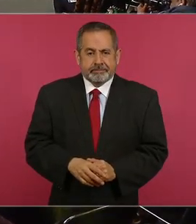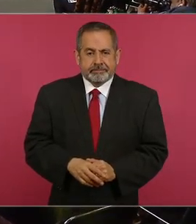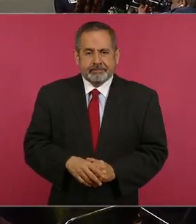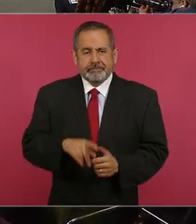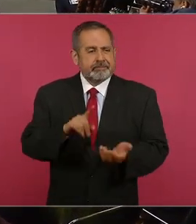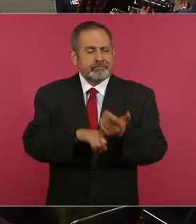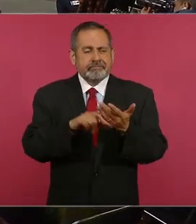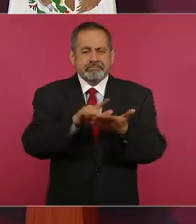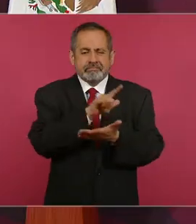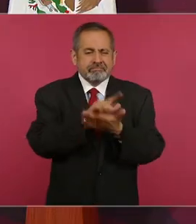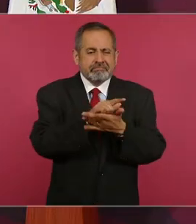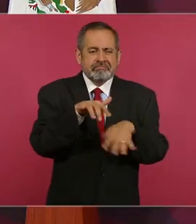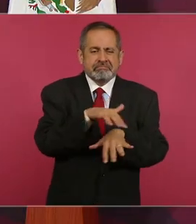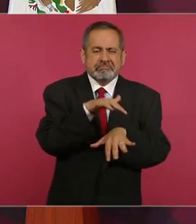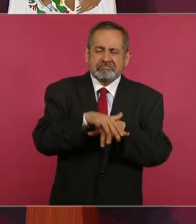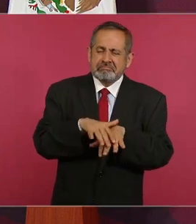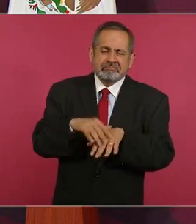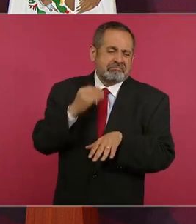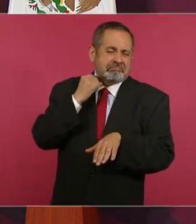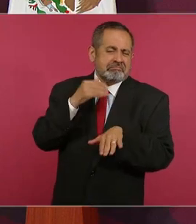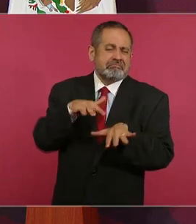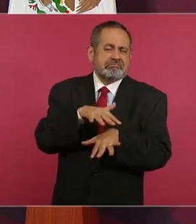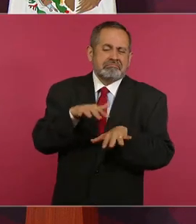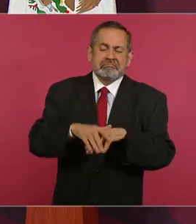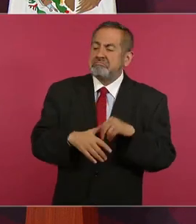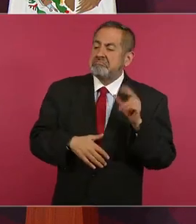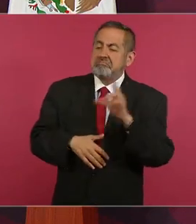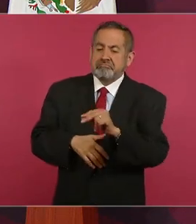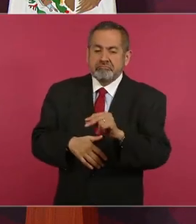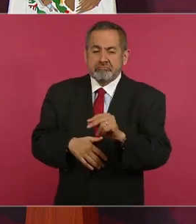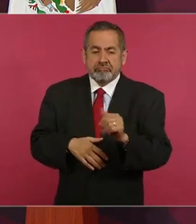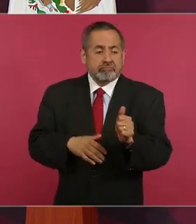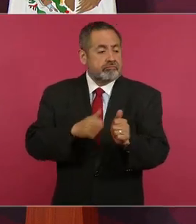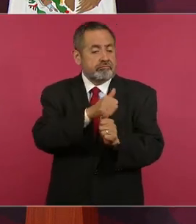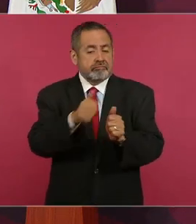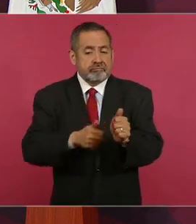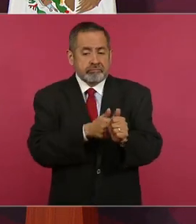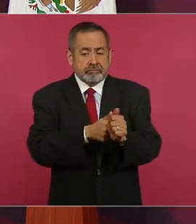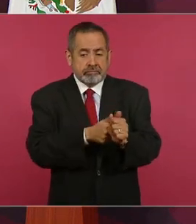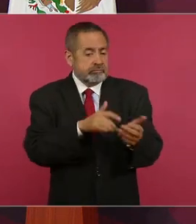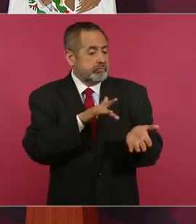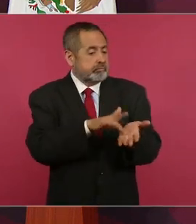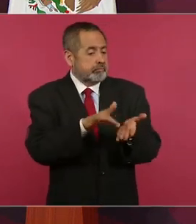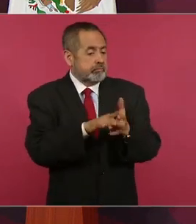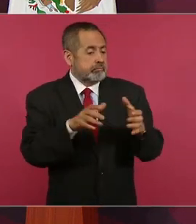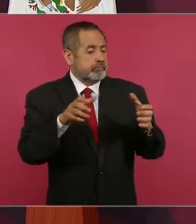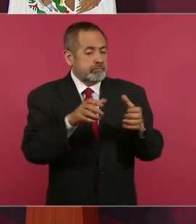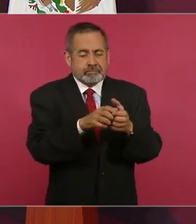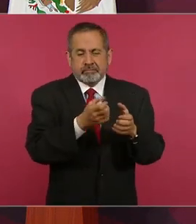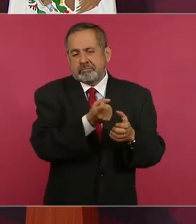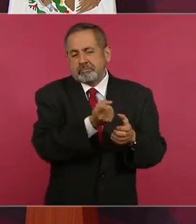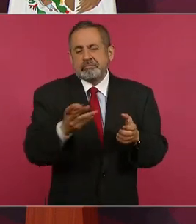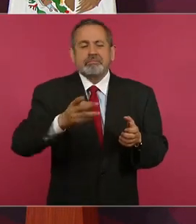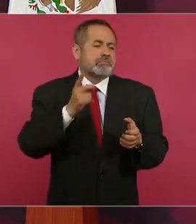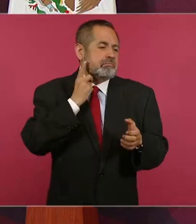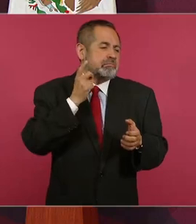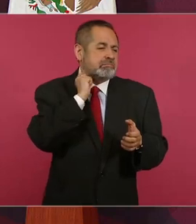leguleyos, con el apoyo de los legisladores conservadores,